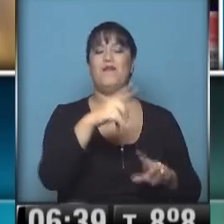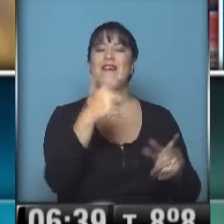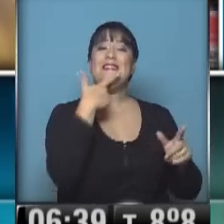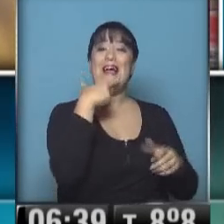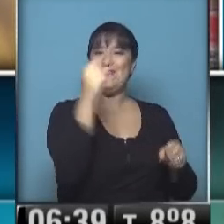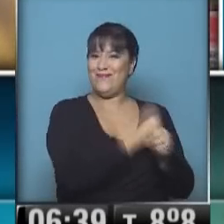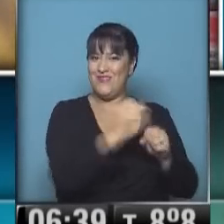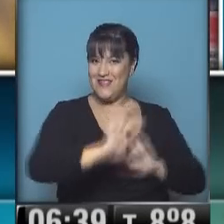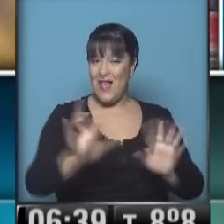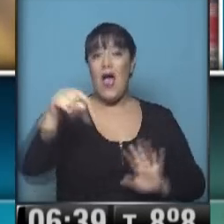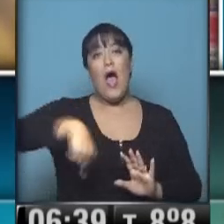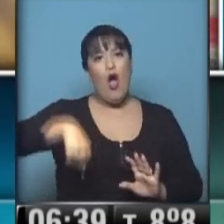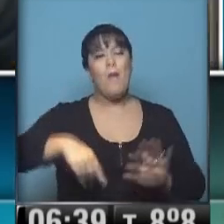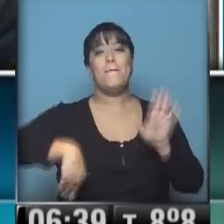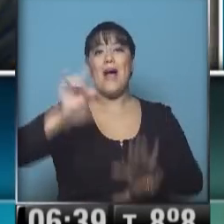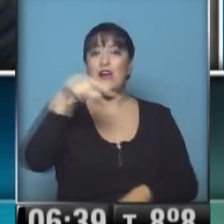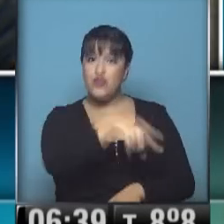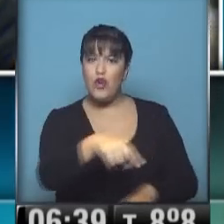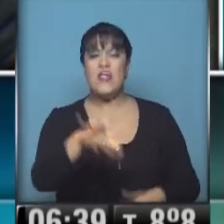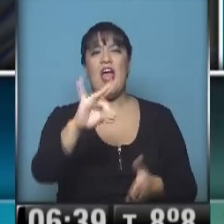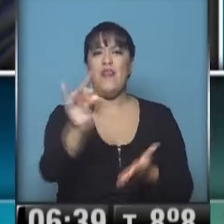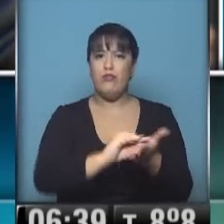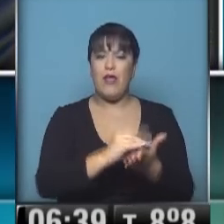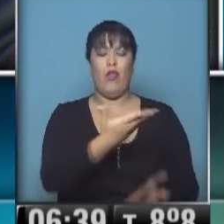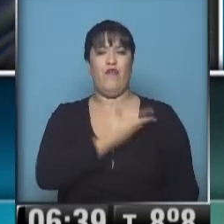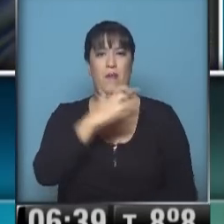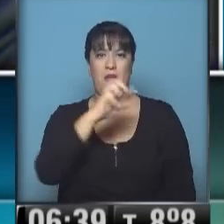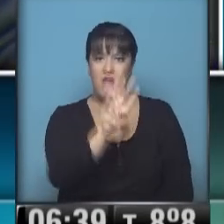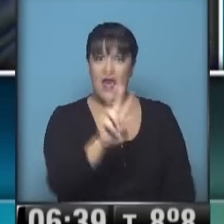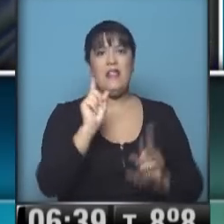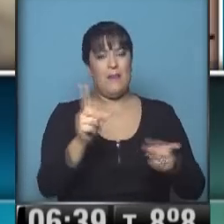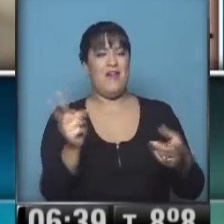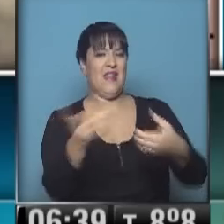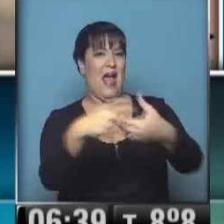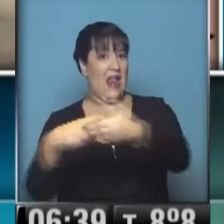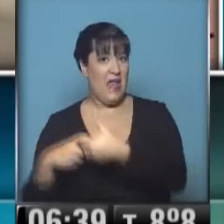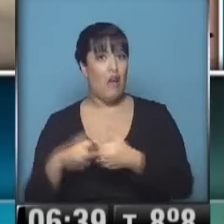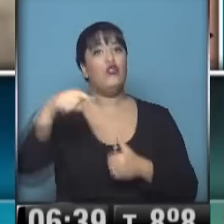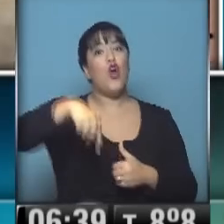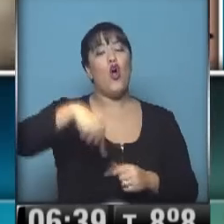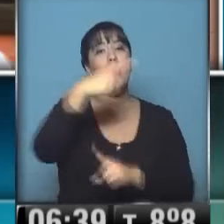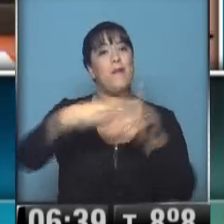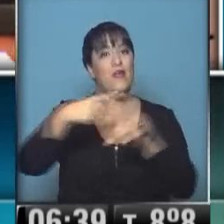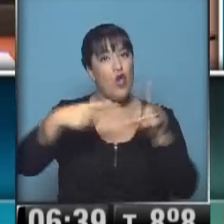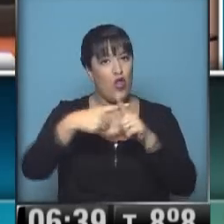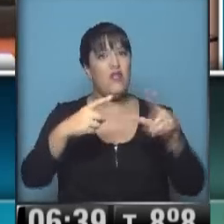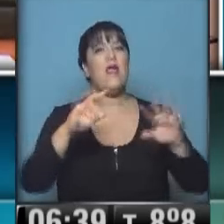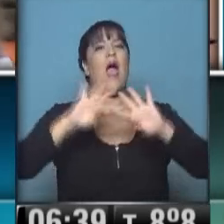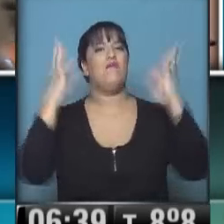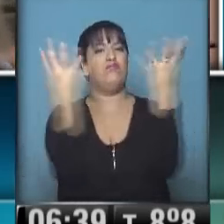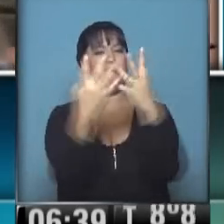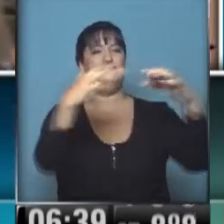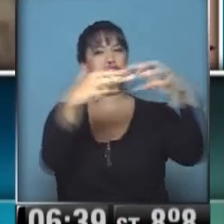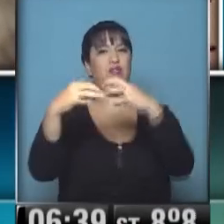El despacho de mayoría fue acompañado por los diputados oficialistas y sus aliados. Desde este mediodía se tratará en el recinto.